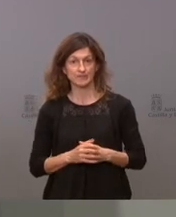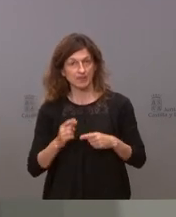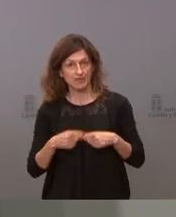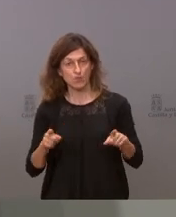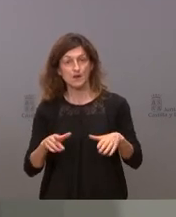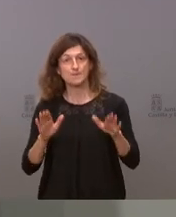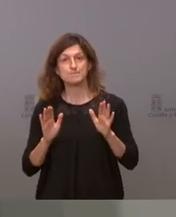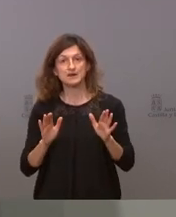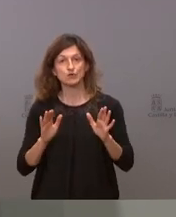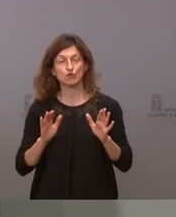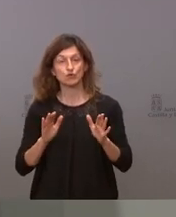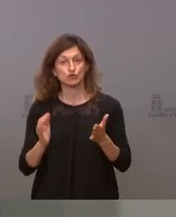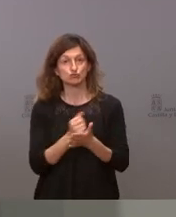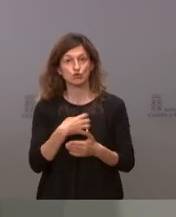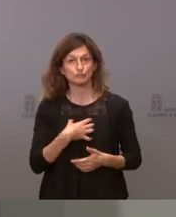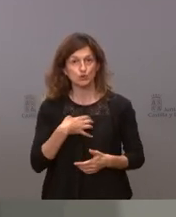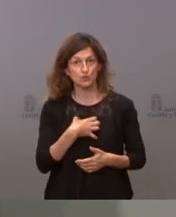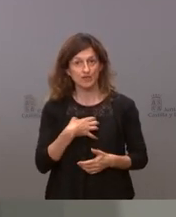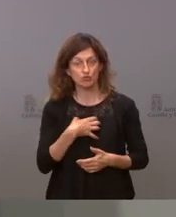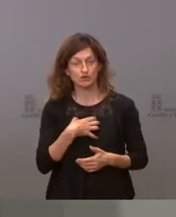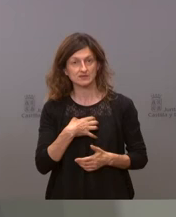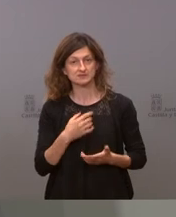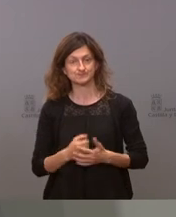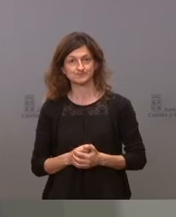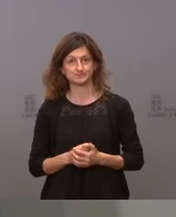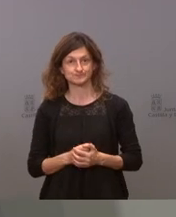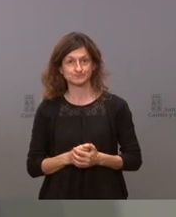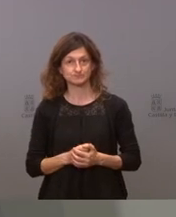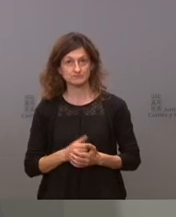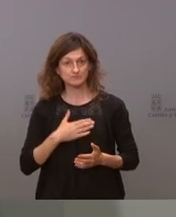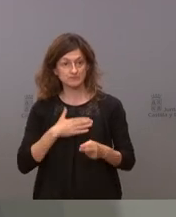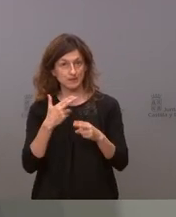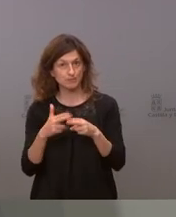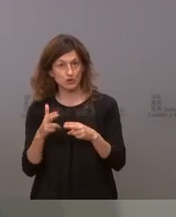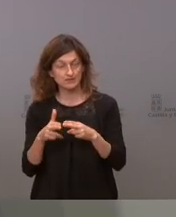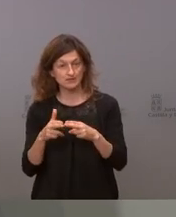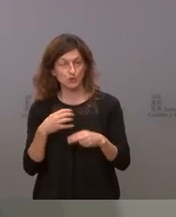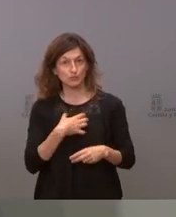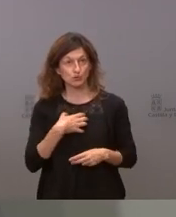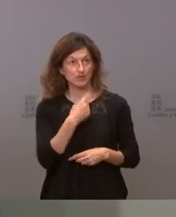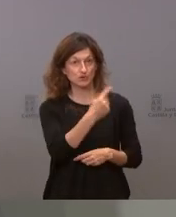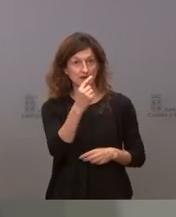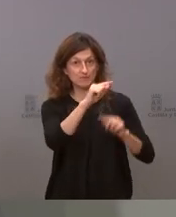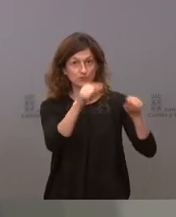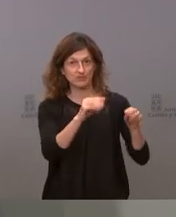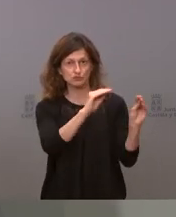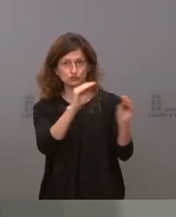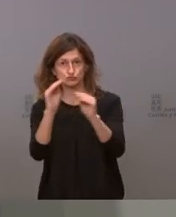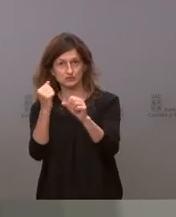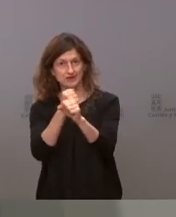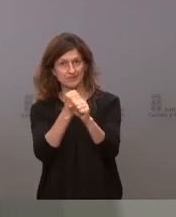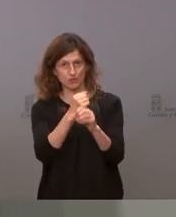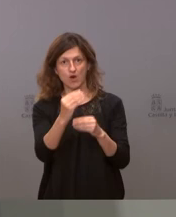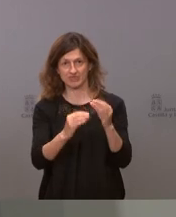naturalmente que todos los procuradores y yo se lo puedo asegurar en mi partido el procurador de cada provincia hace ese trabajo